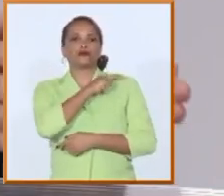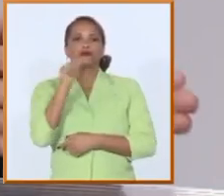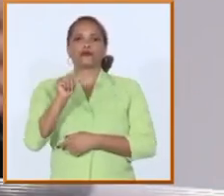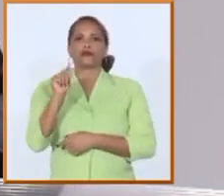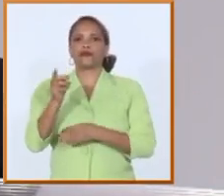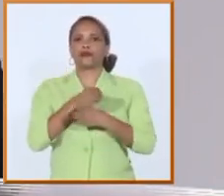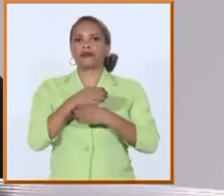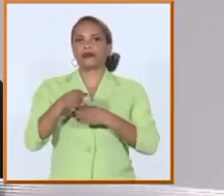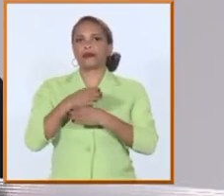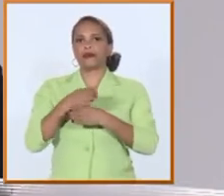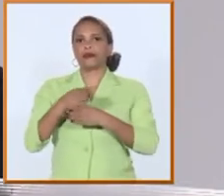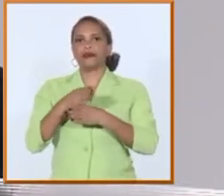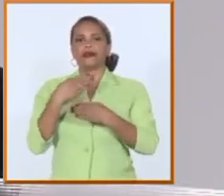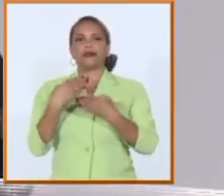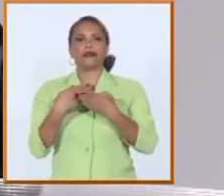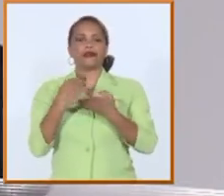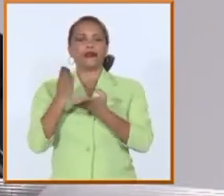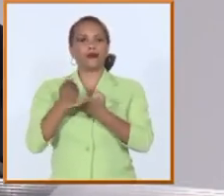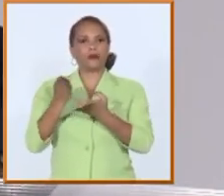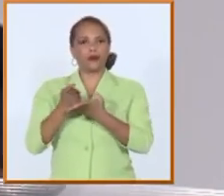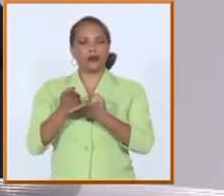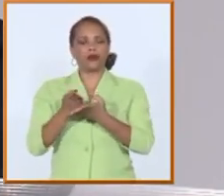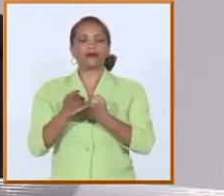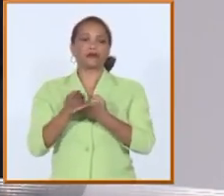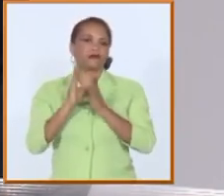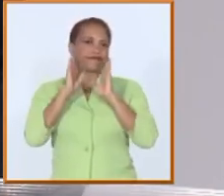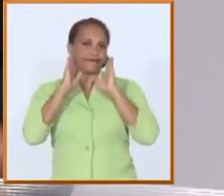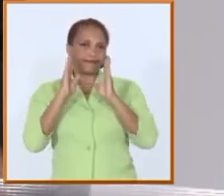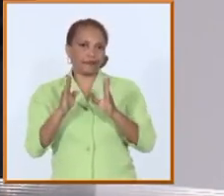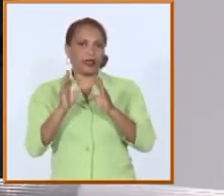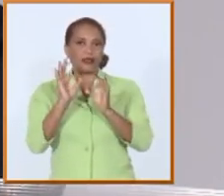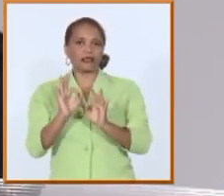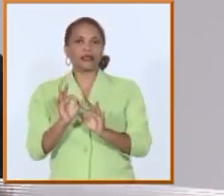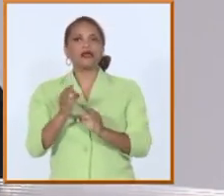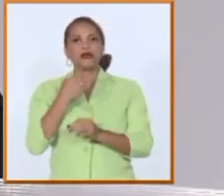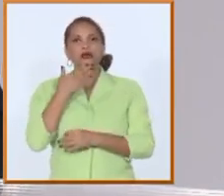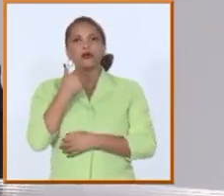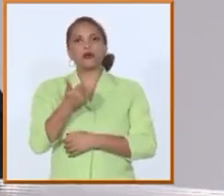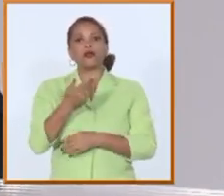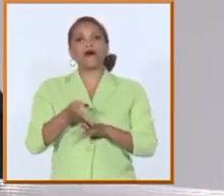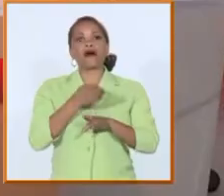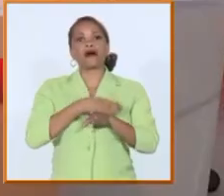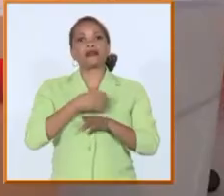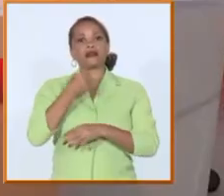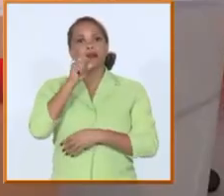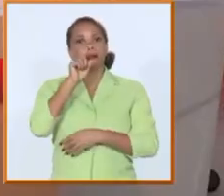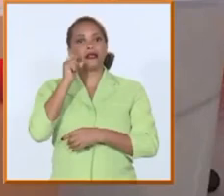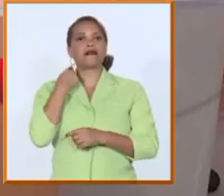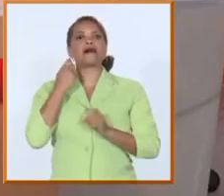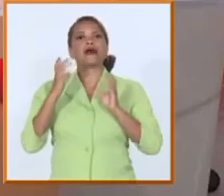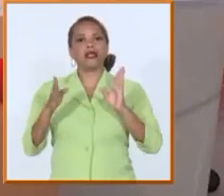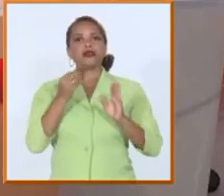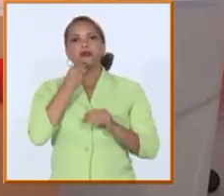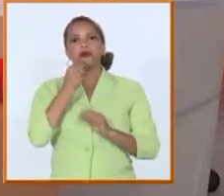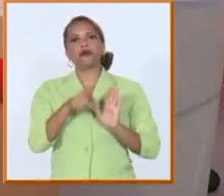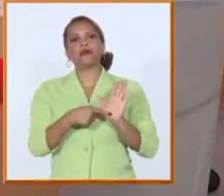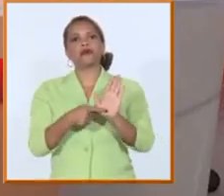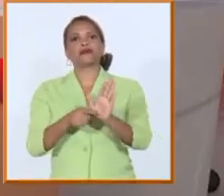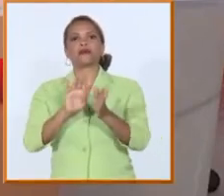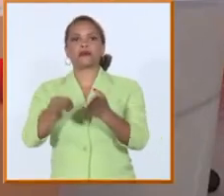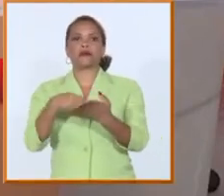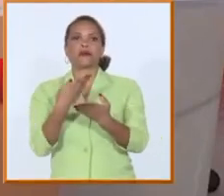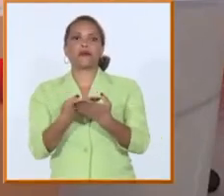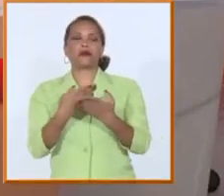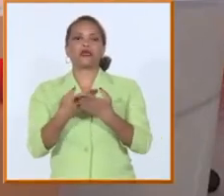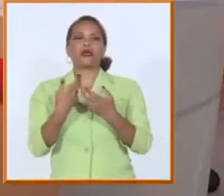va en ese sentido yo creo que eso va a ser muy bueno antes de que se acabe el año nosotros tenemos el compromiso de presentar esa propuesta al